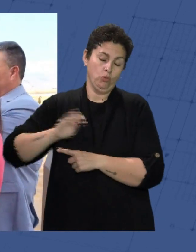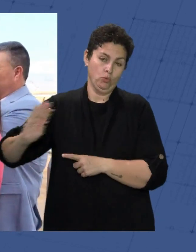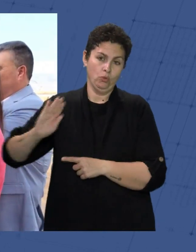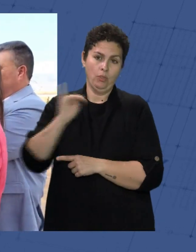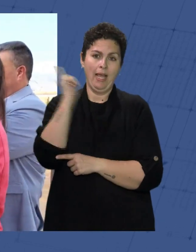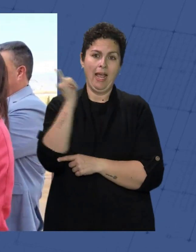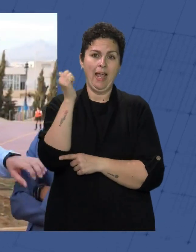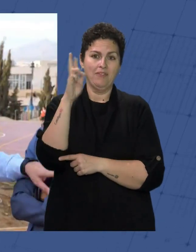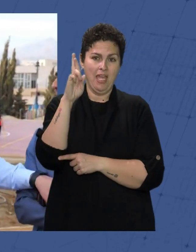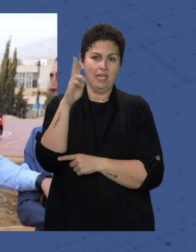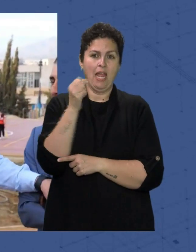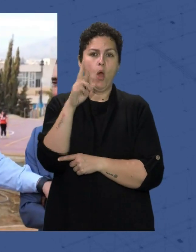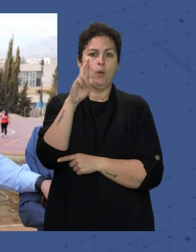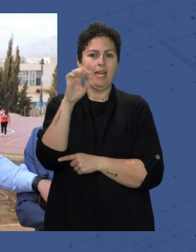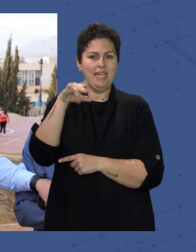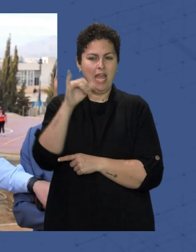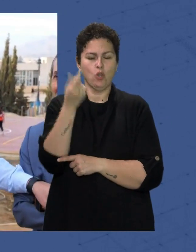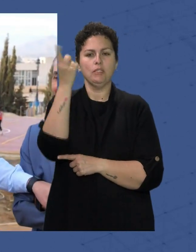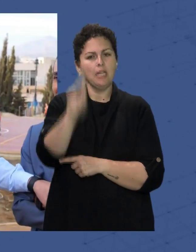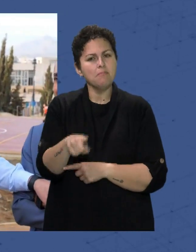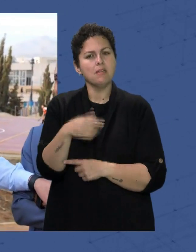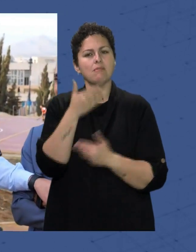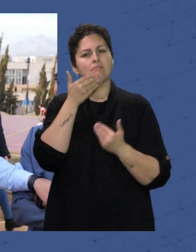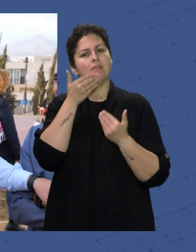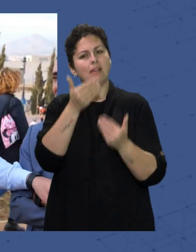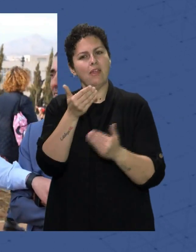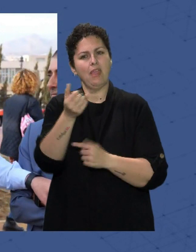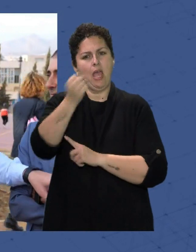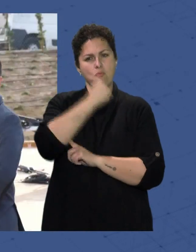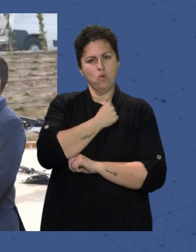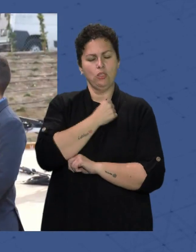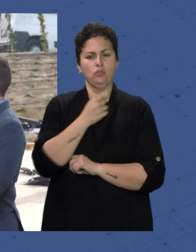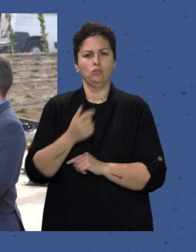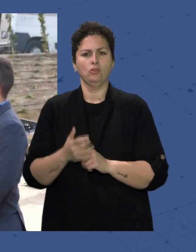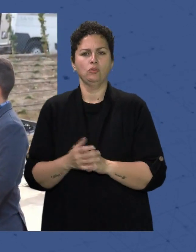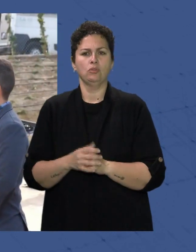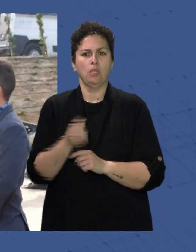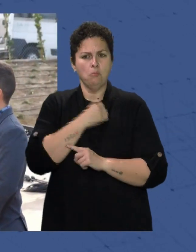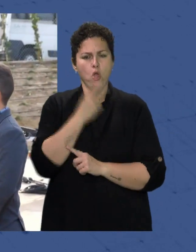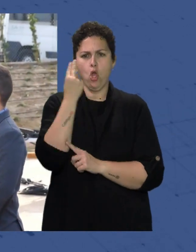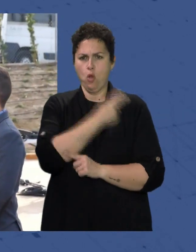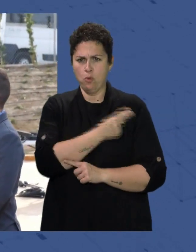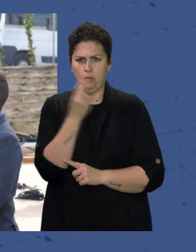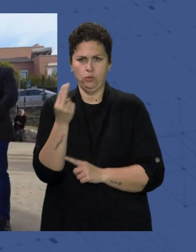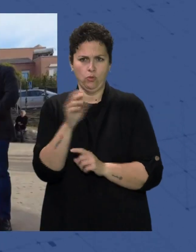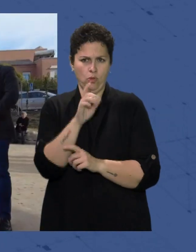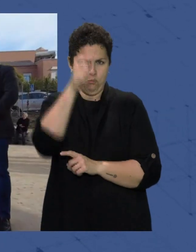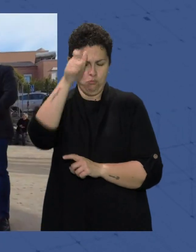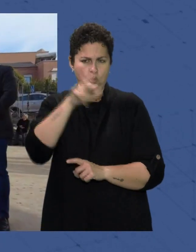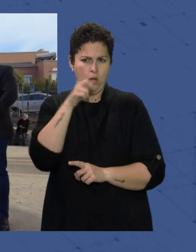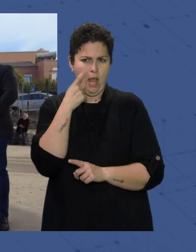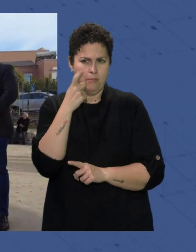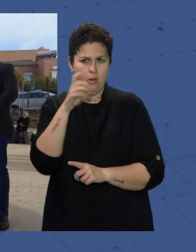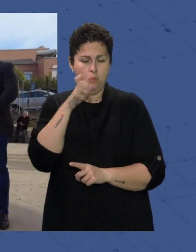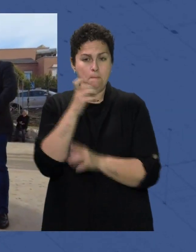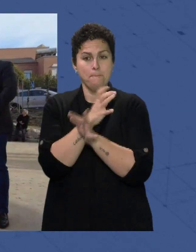Aureliano Quiero agradecer La apuesta El apoyo decidido Ese compromiso Con el municipio De Huercas Porque en este